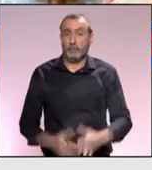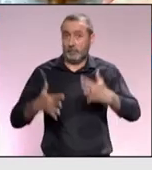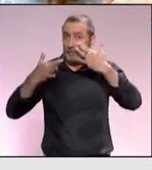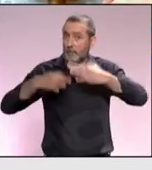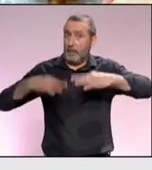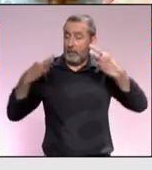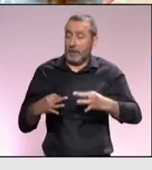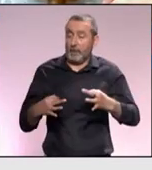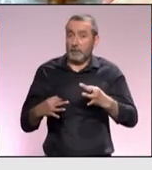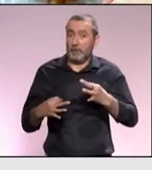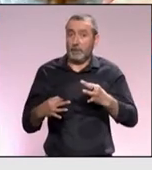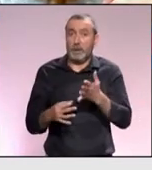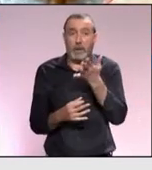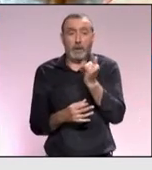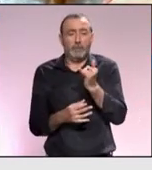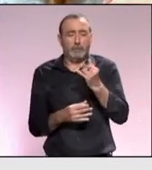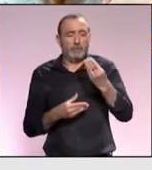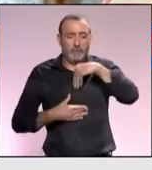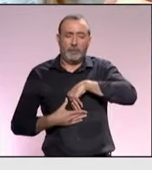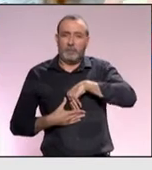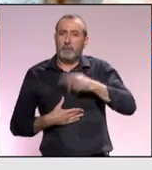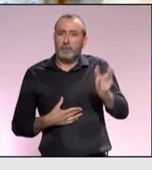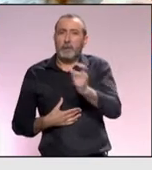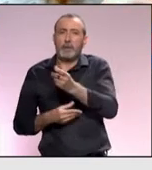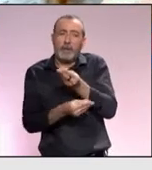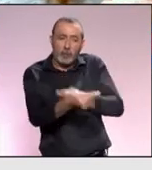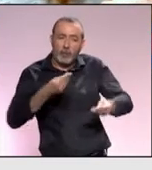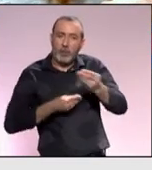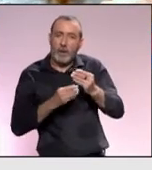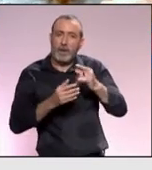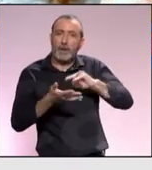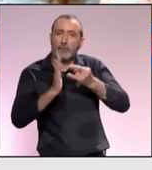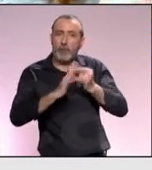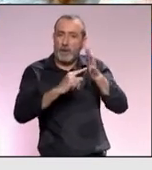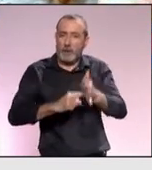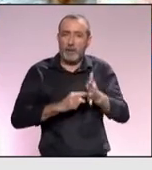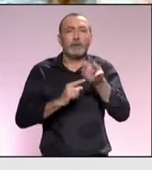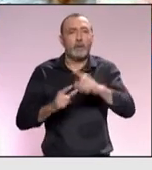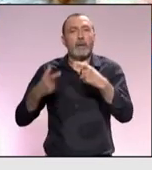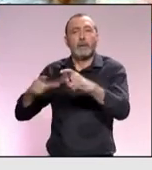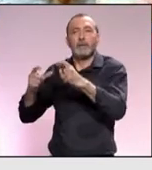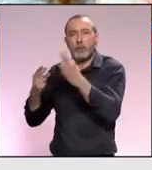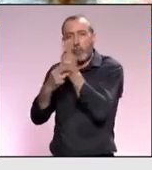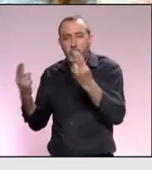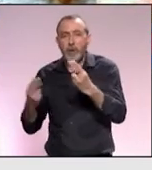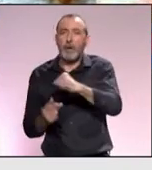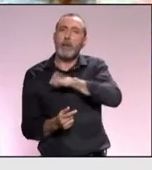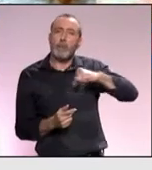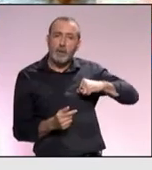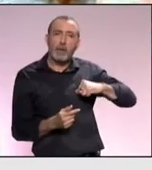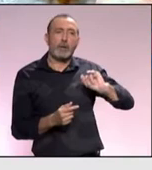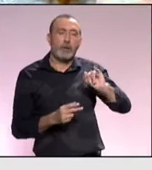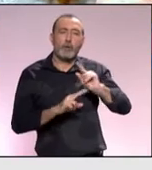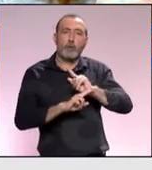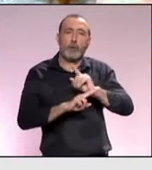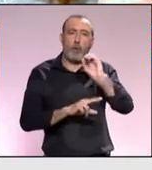Y la verdad es que llevamos en nuestro ADN la colaboración entre la industria tecnológica y los sectores público, privado